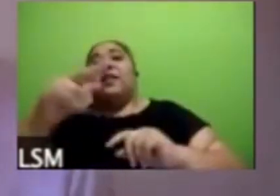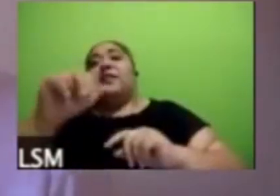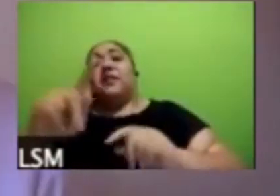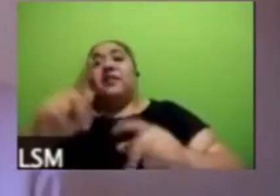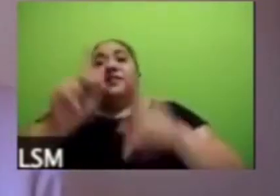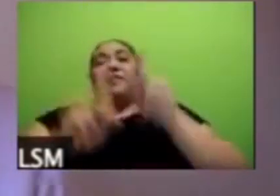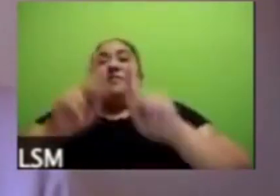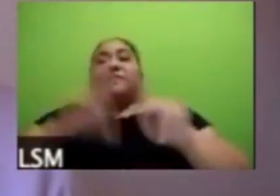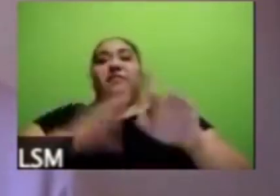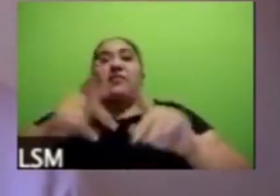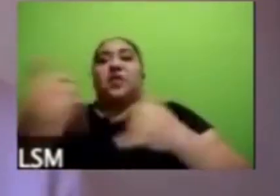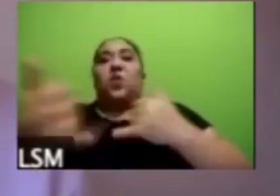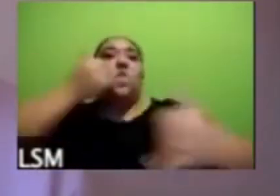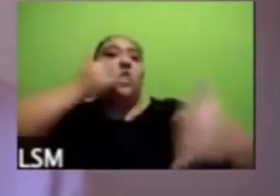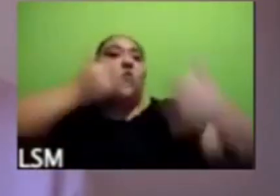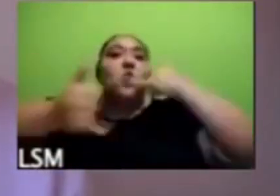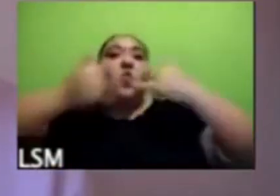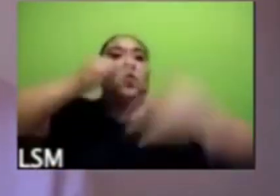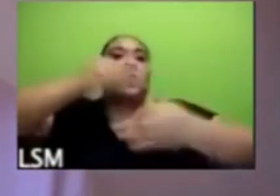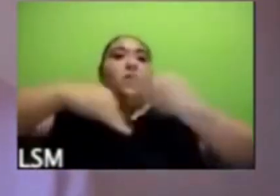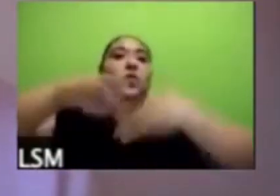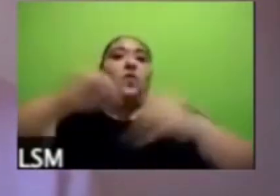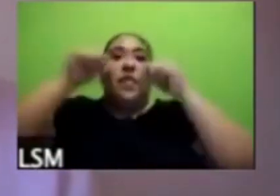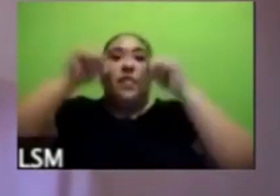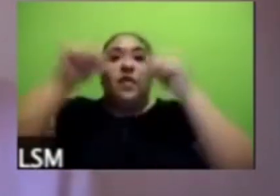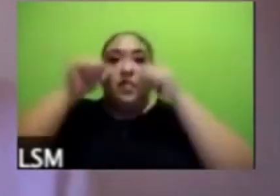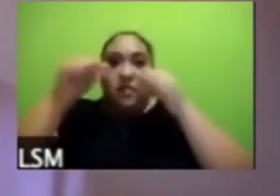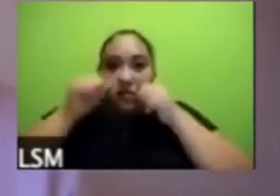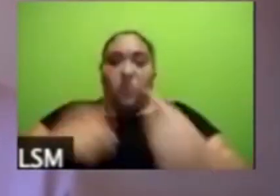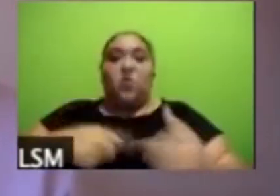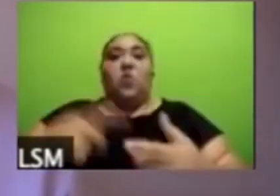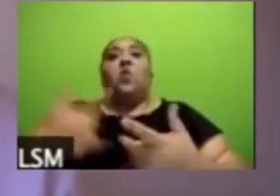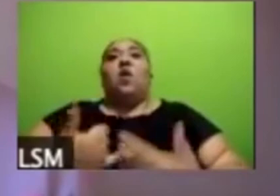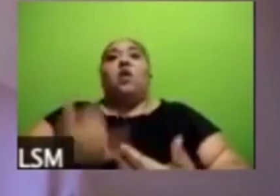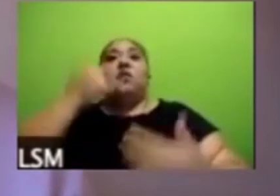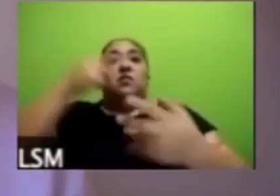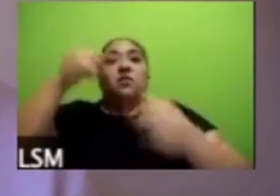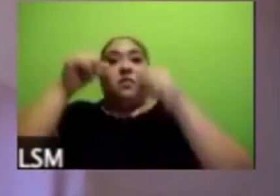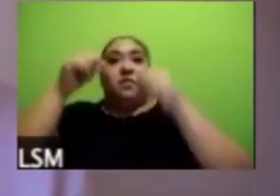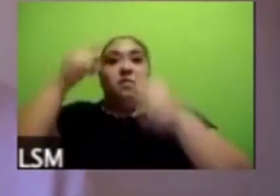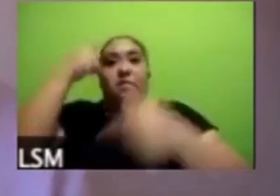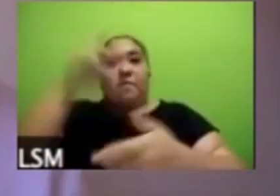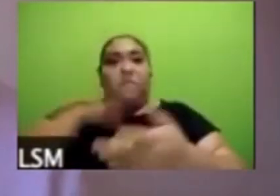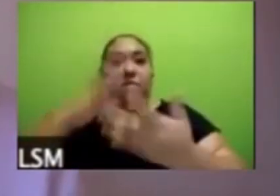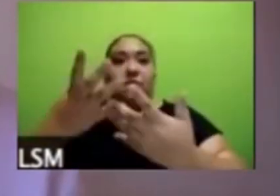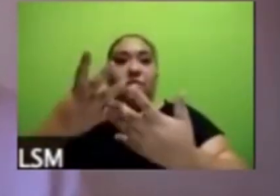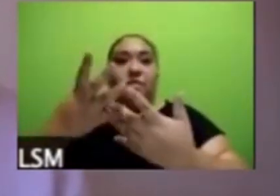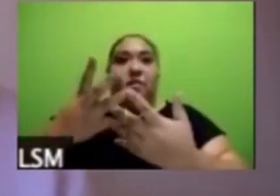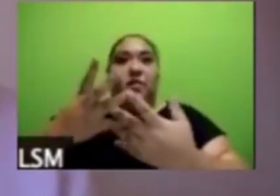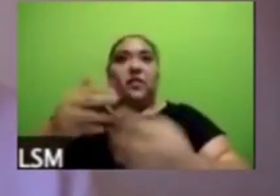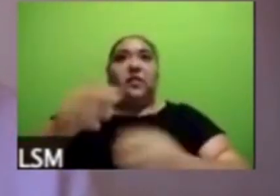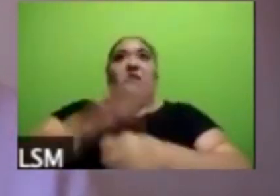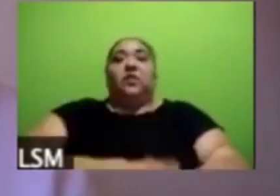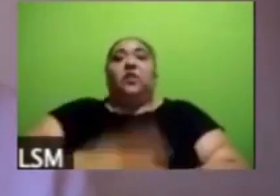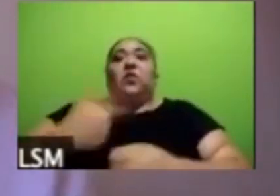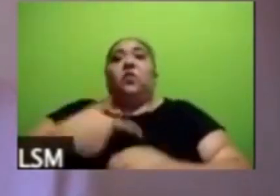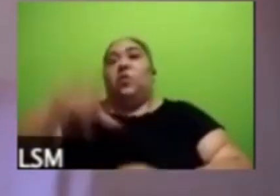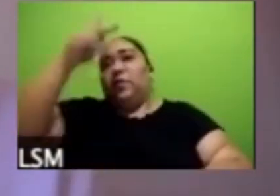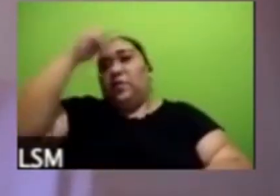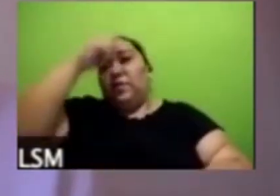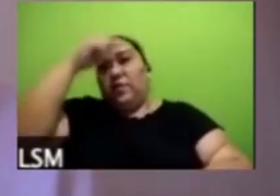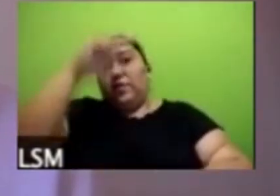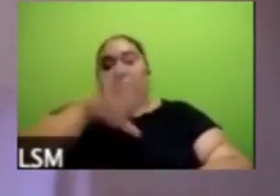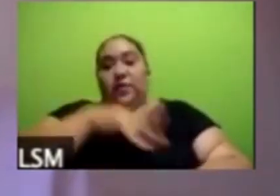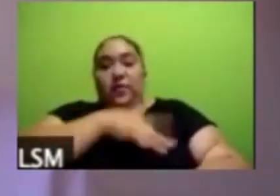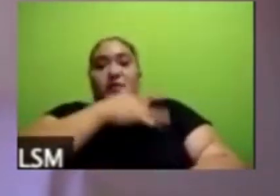de líneas telefónicas de contención socioemocional que se han abierto muchos y están trabajando 24 7 Lorena